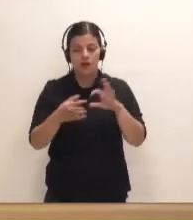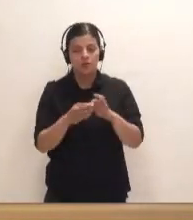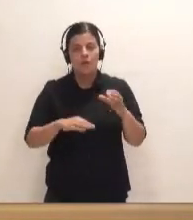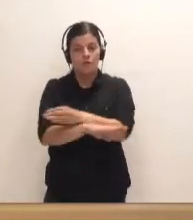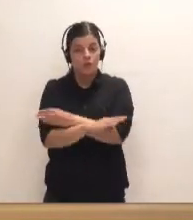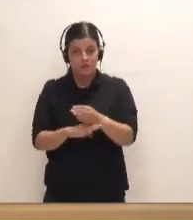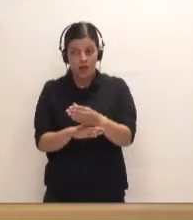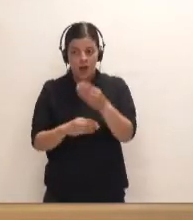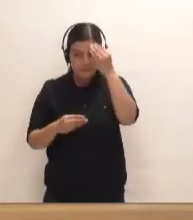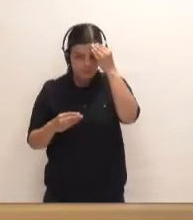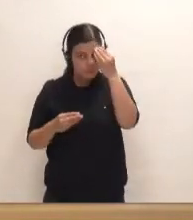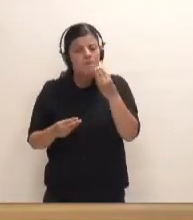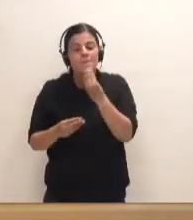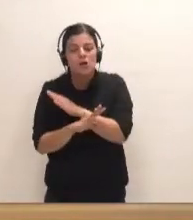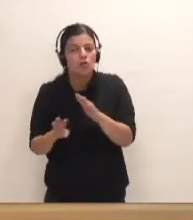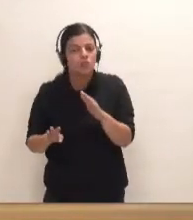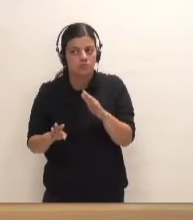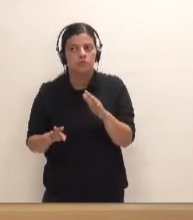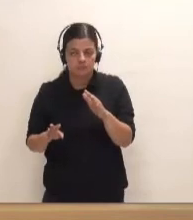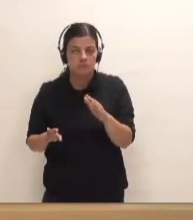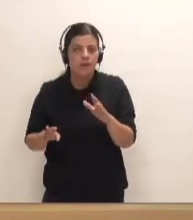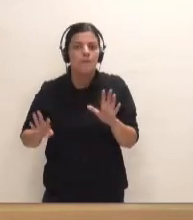mejor solución, pero también puedo decir que estoy equivocado.